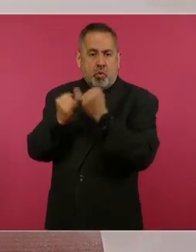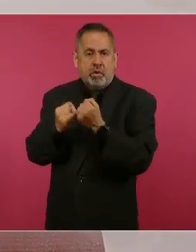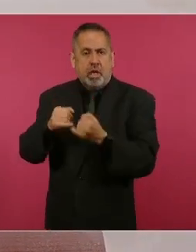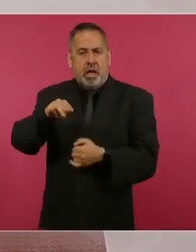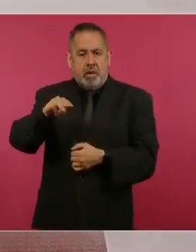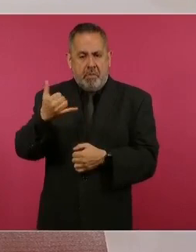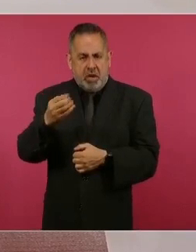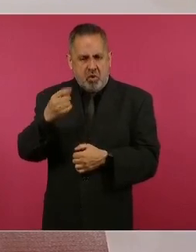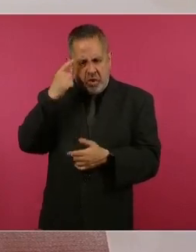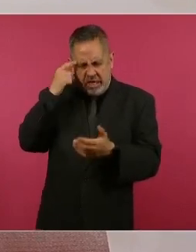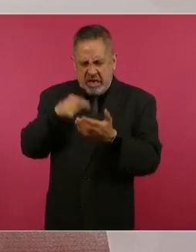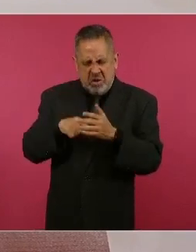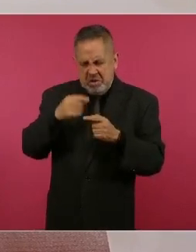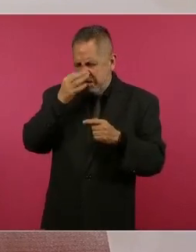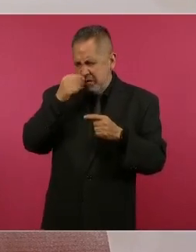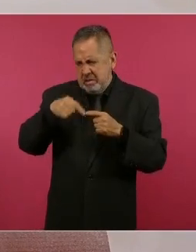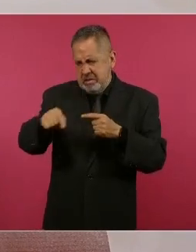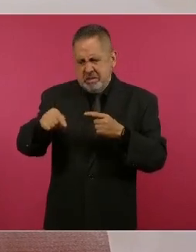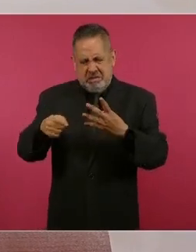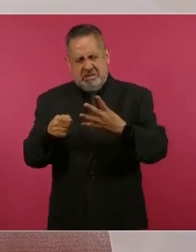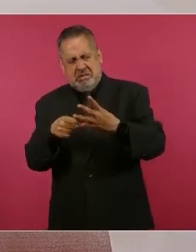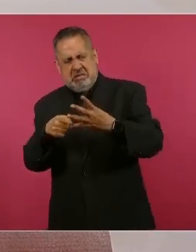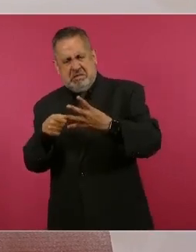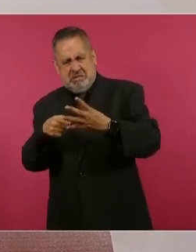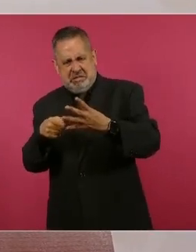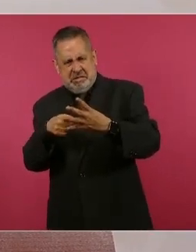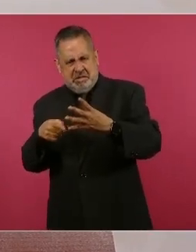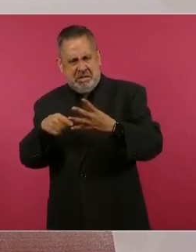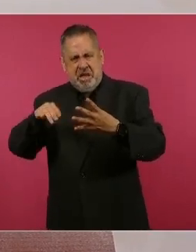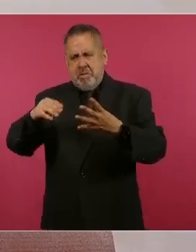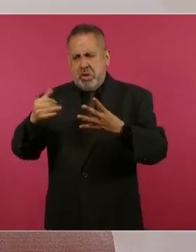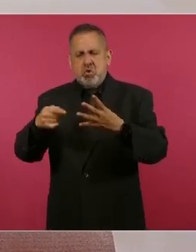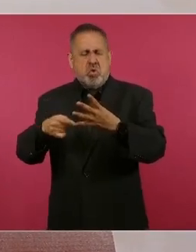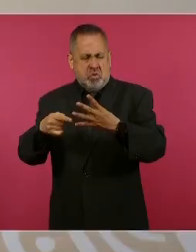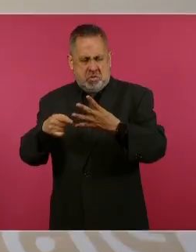mayo, creo que para finales de mayo.